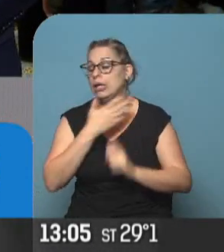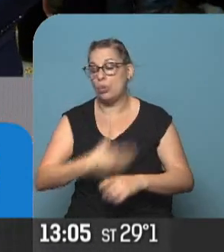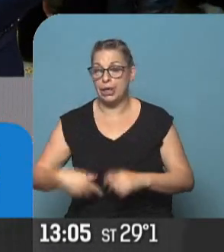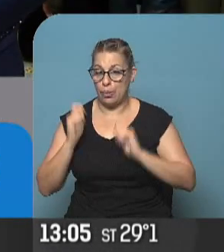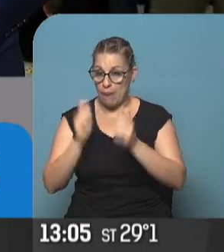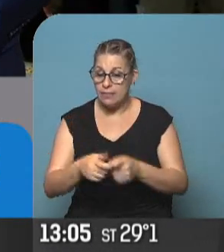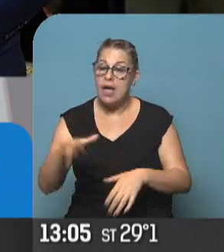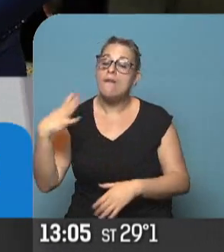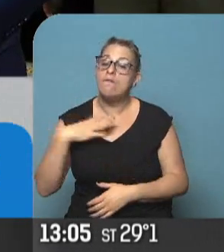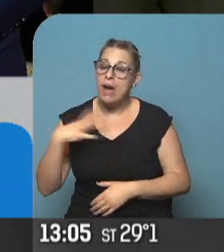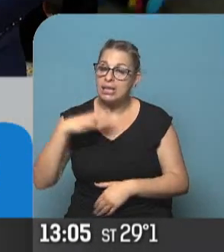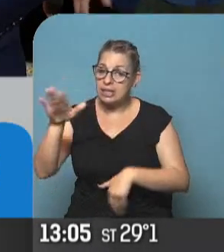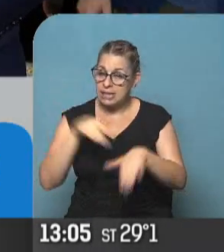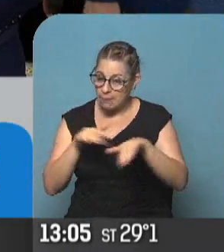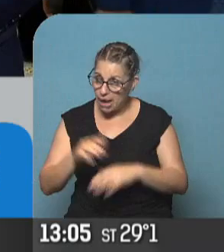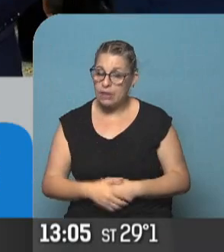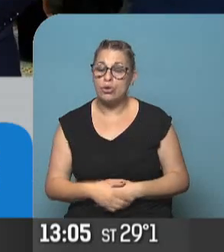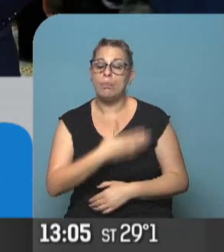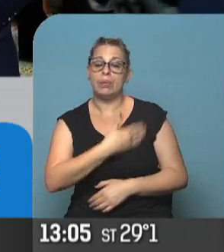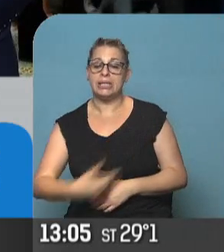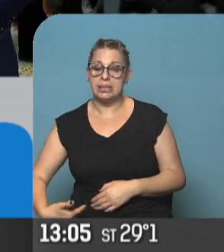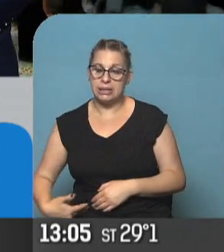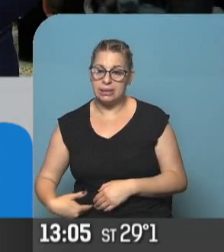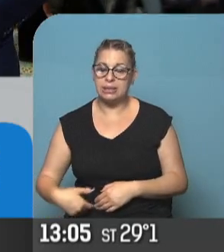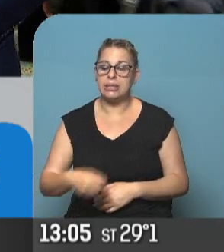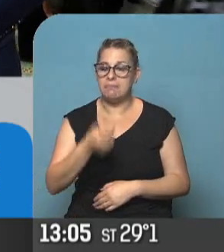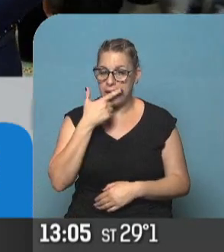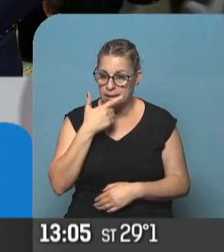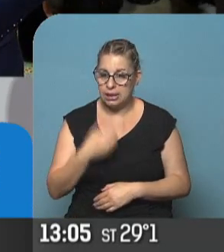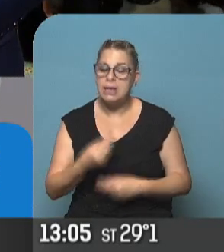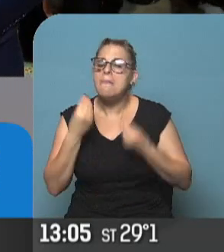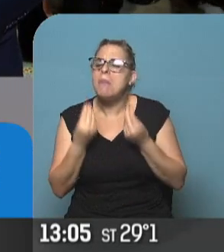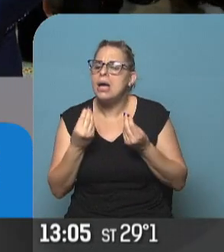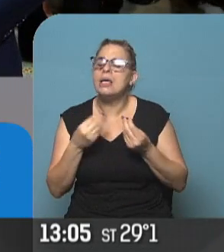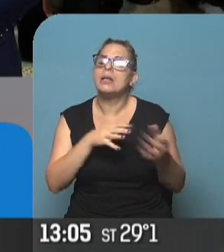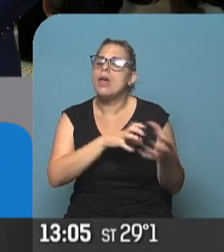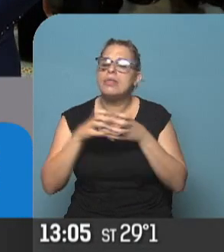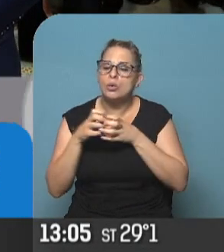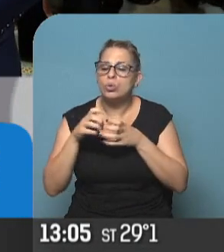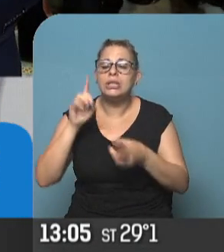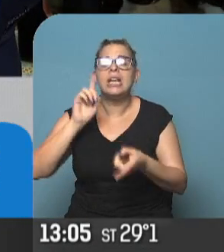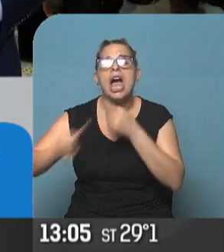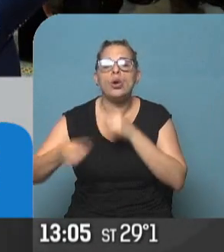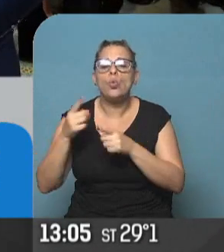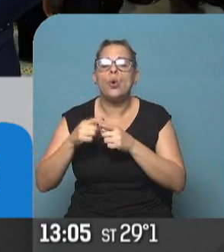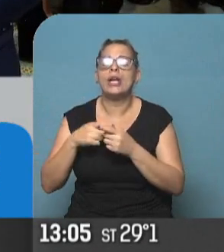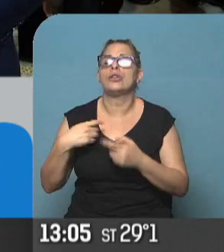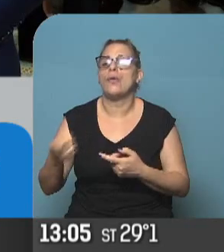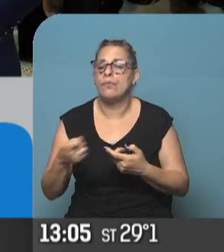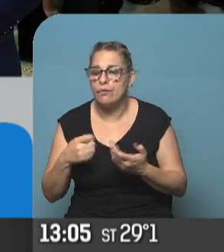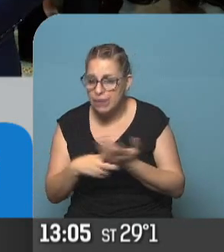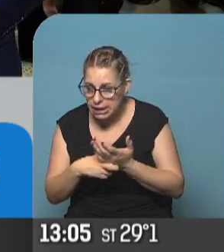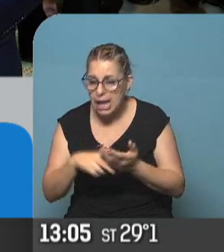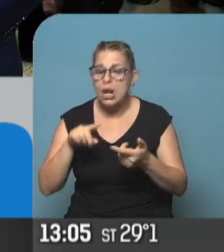convocatoria extraordinaria por parte del Presidente Mauricio Macri para discutir los acuerdos fiscales, los acuerdos Nación